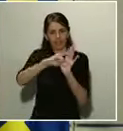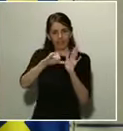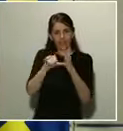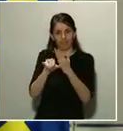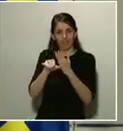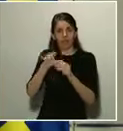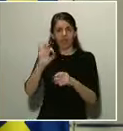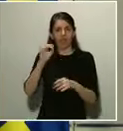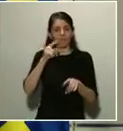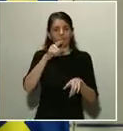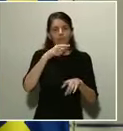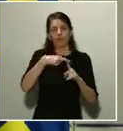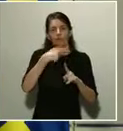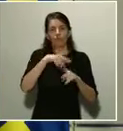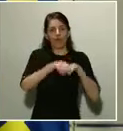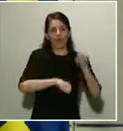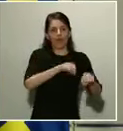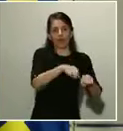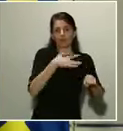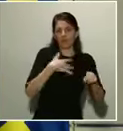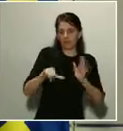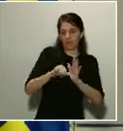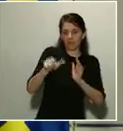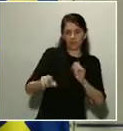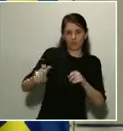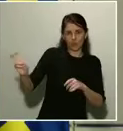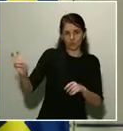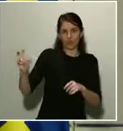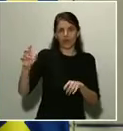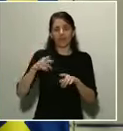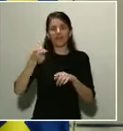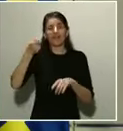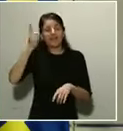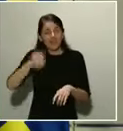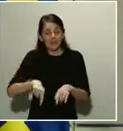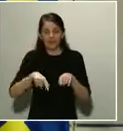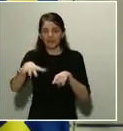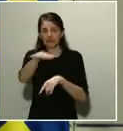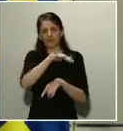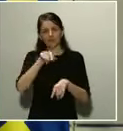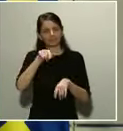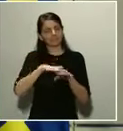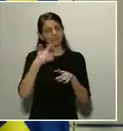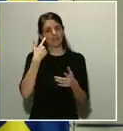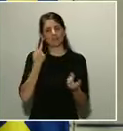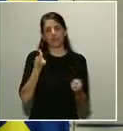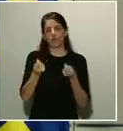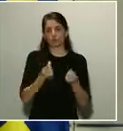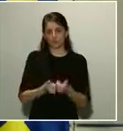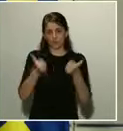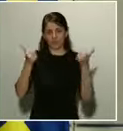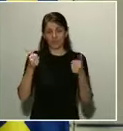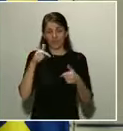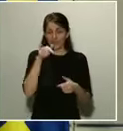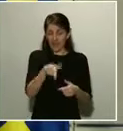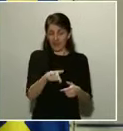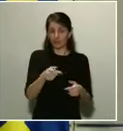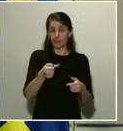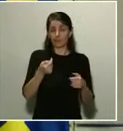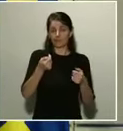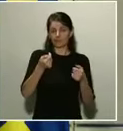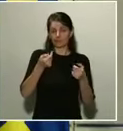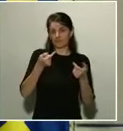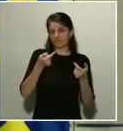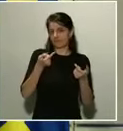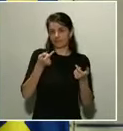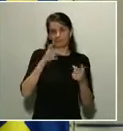y, además, la necesidad de un mayor control. Esta es una práctica habitual que se da en muchos de los Estados miembros de la